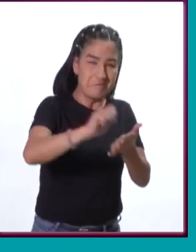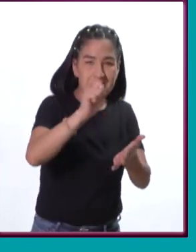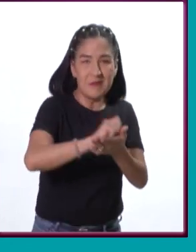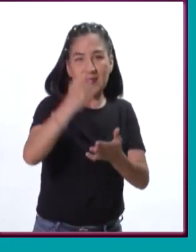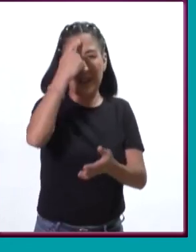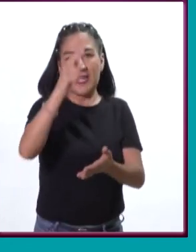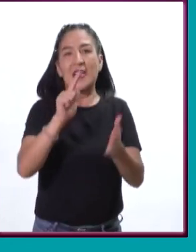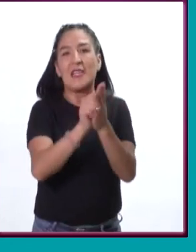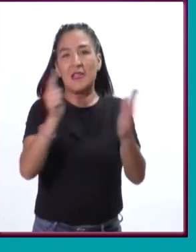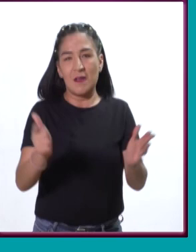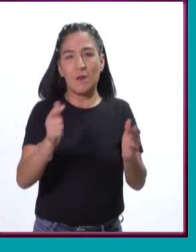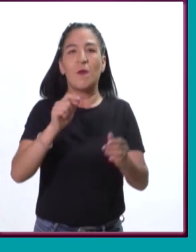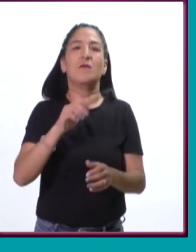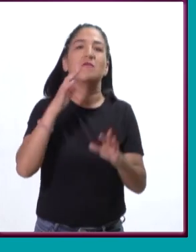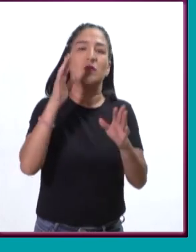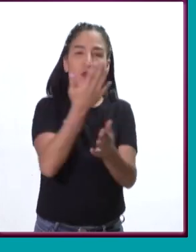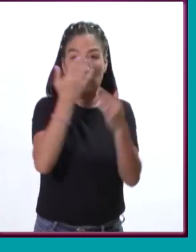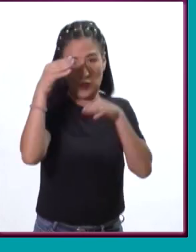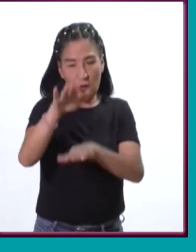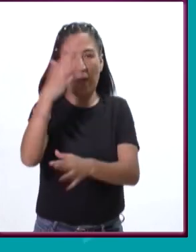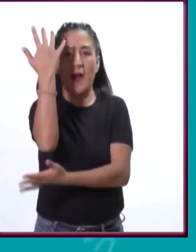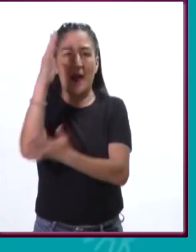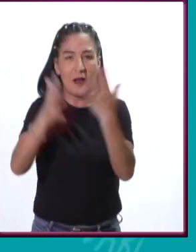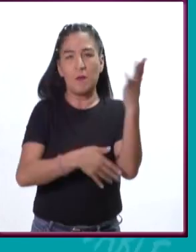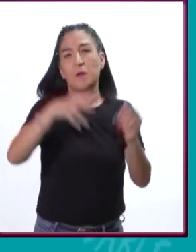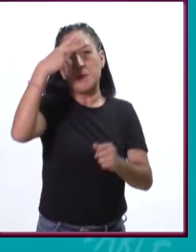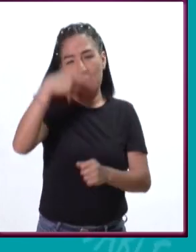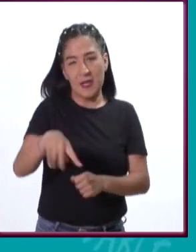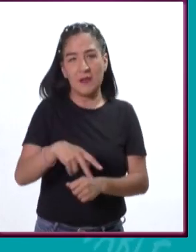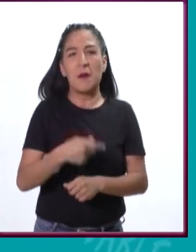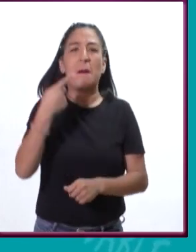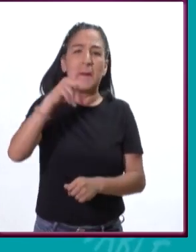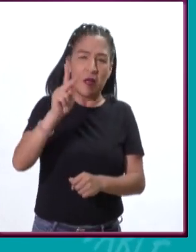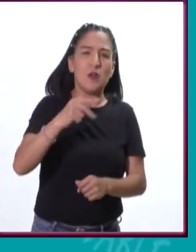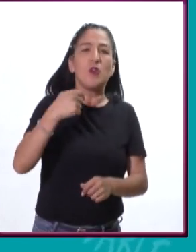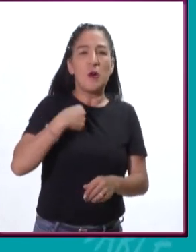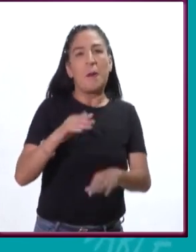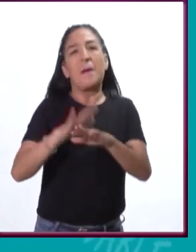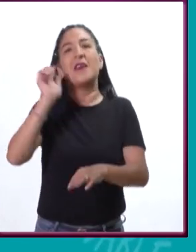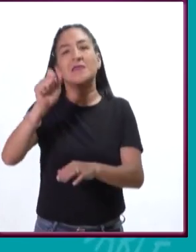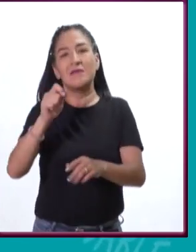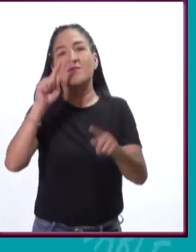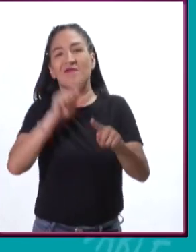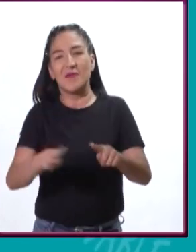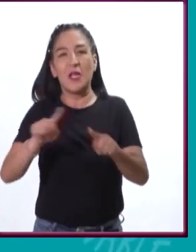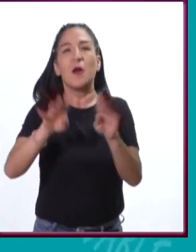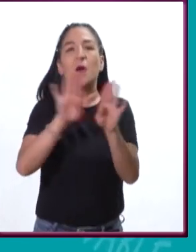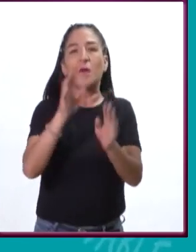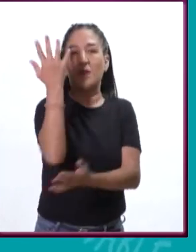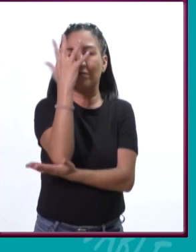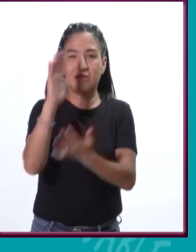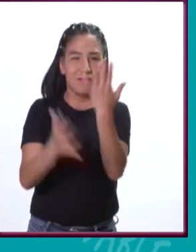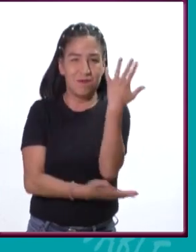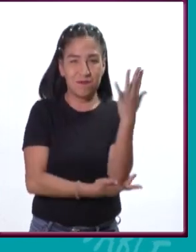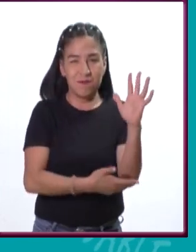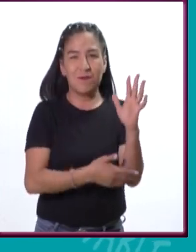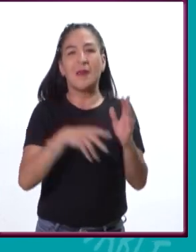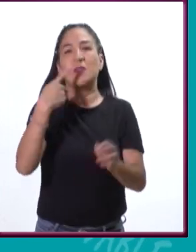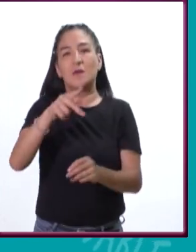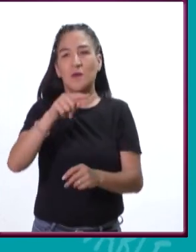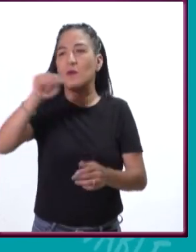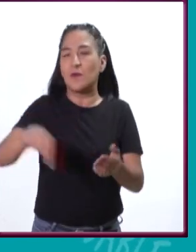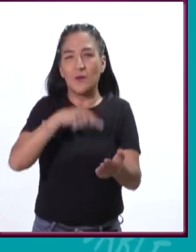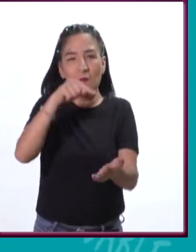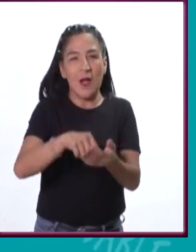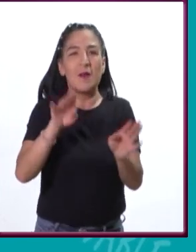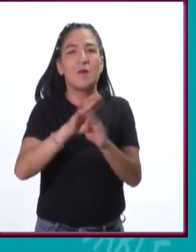son taxónomos biosistemáticos botánicos. Yo empecé a estudiar botánica, escribí un libro sobre